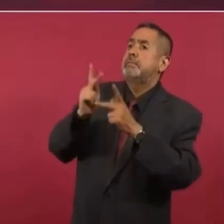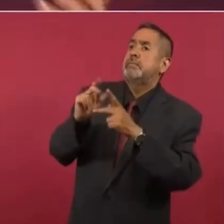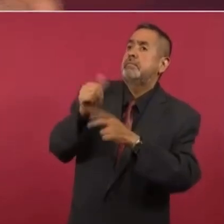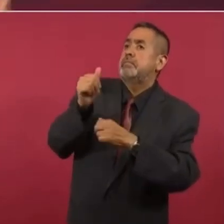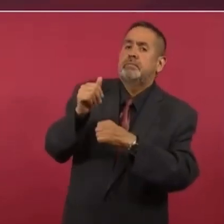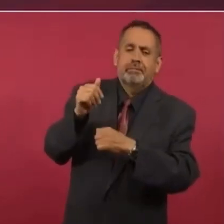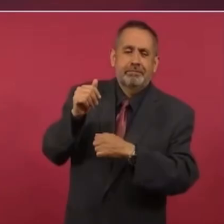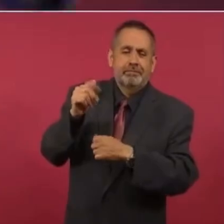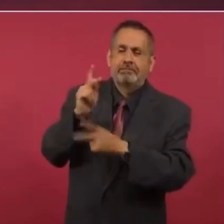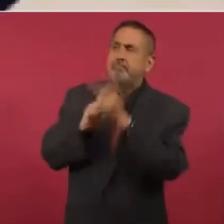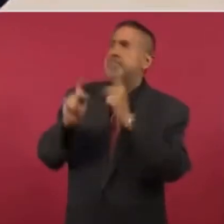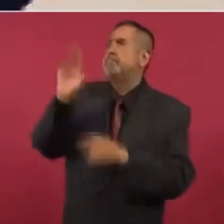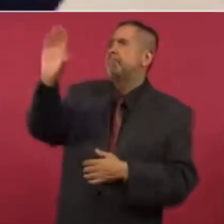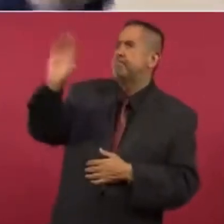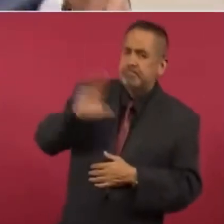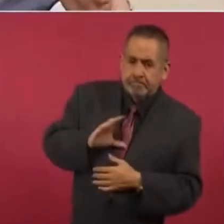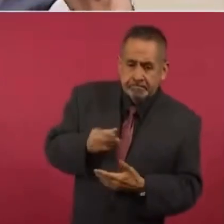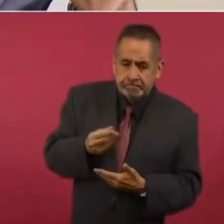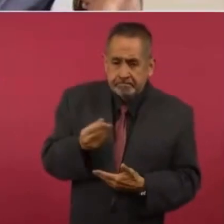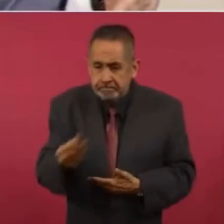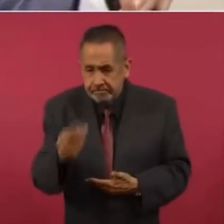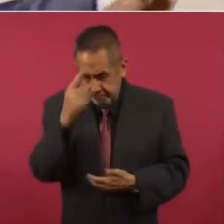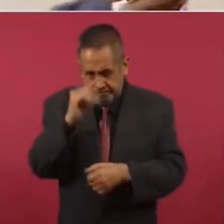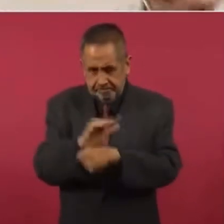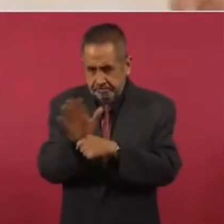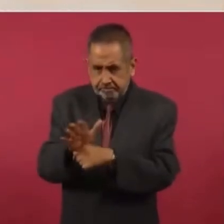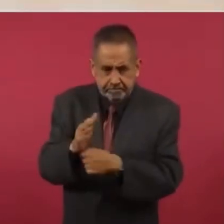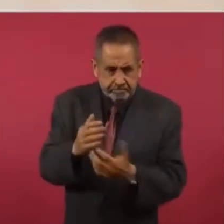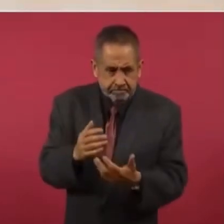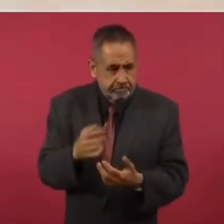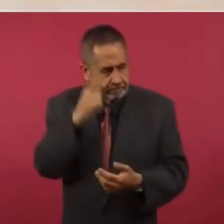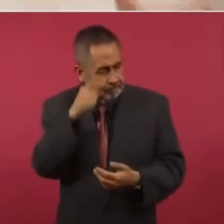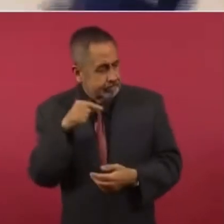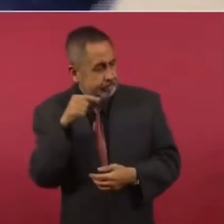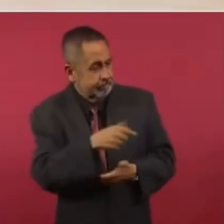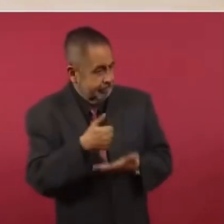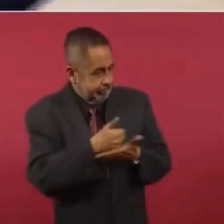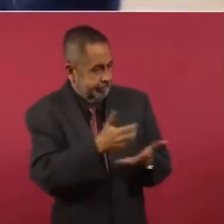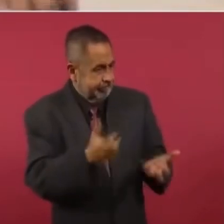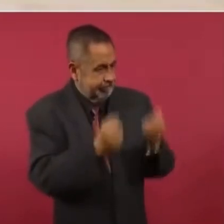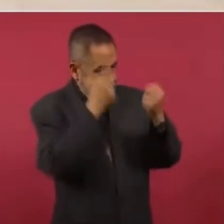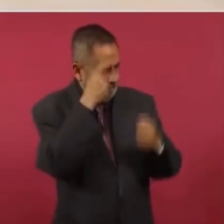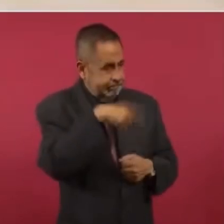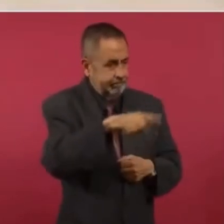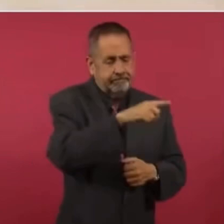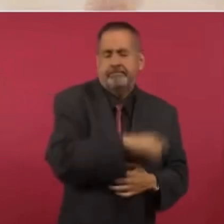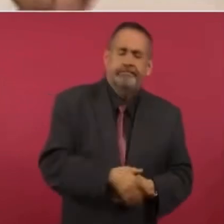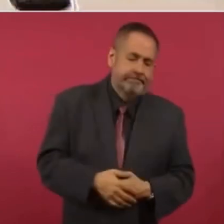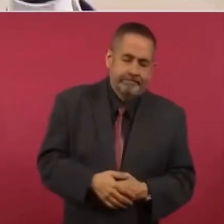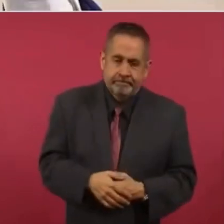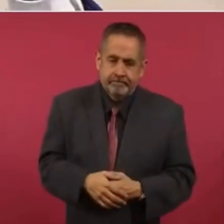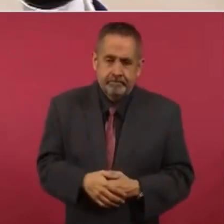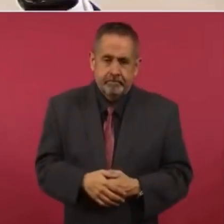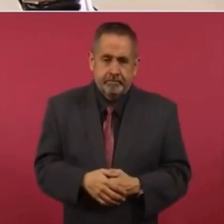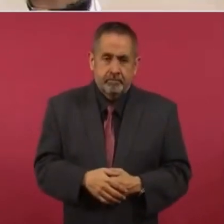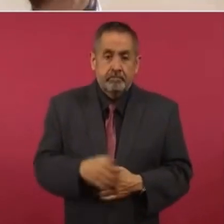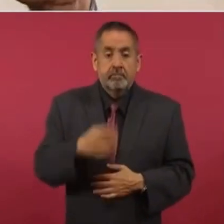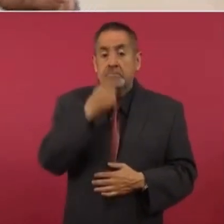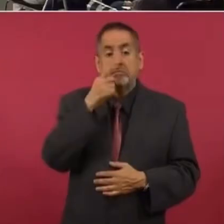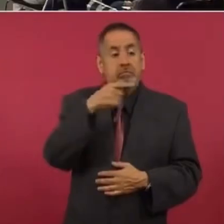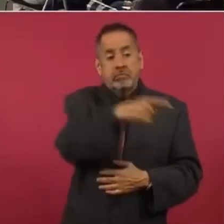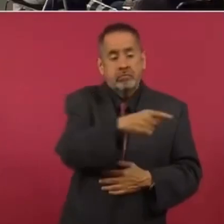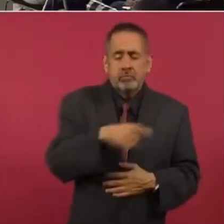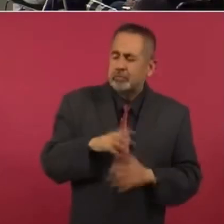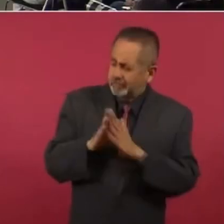endeudara el país para rescatarlos a los de arriba, que les diera yo plazos,